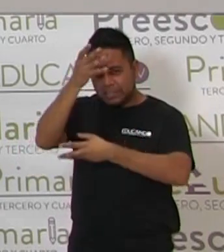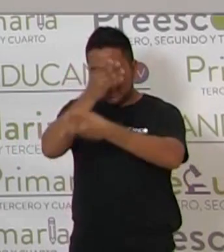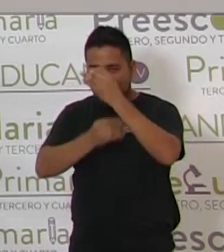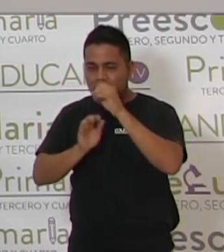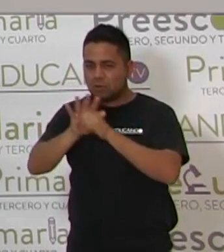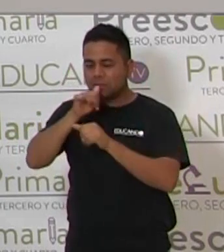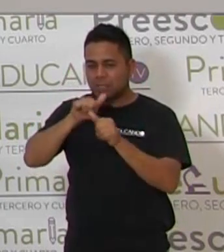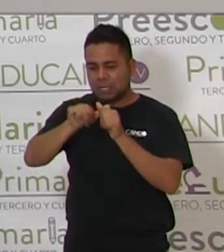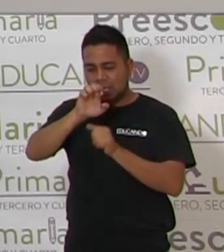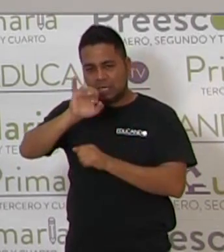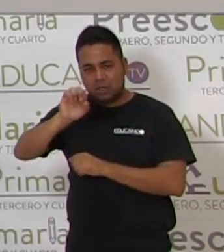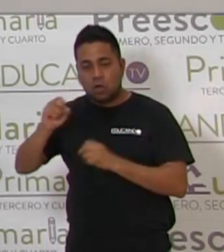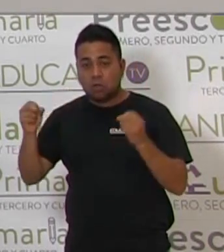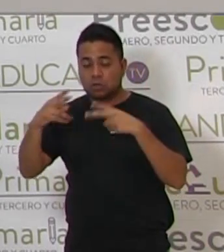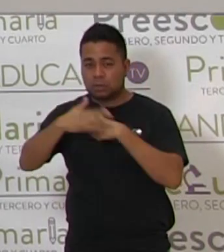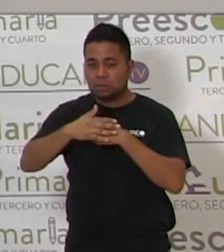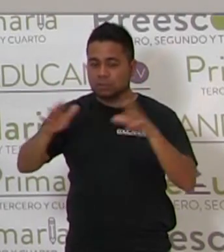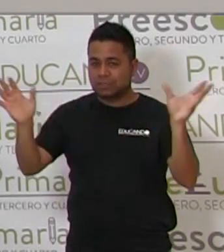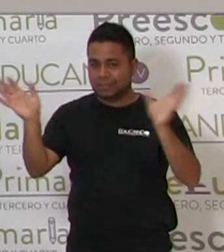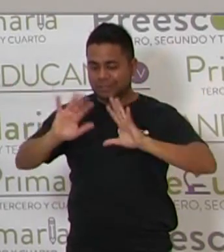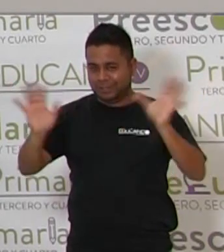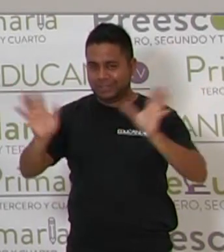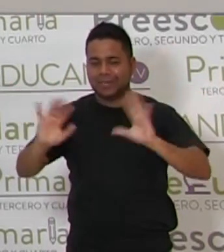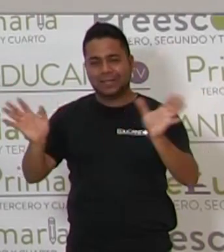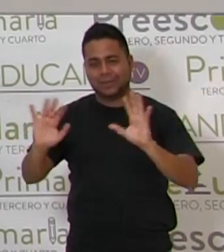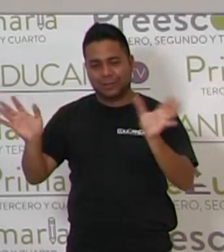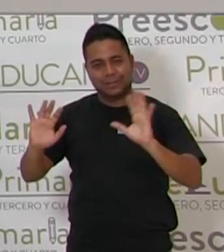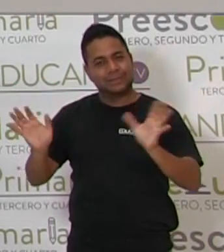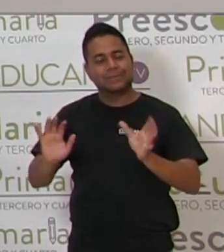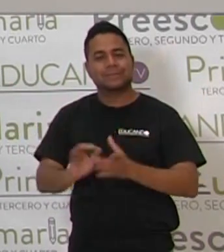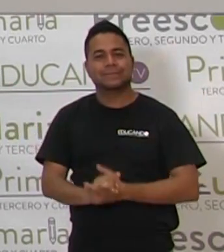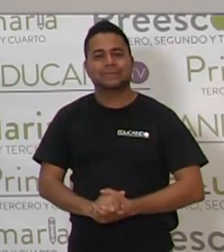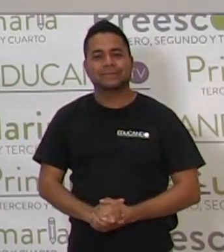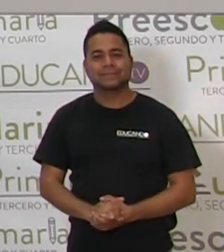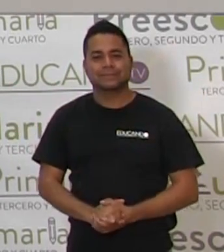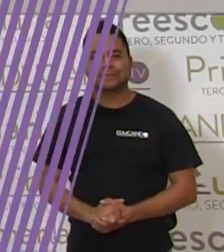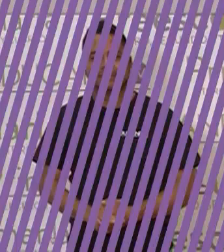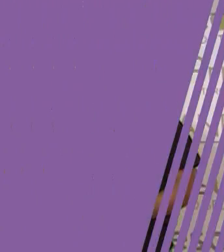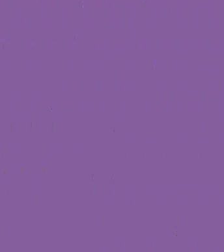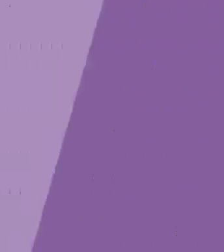Nos vemos, hasta luego, despídense chicos, adiós. Bye.